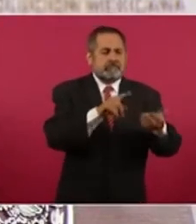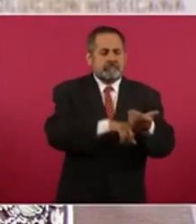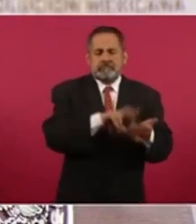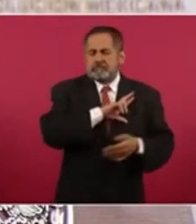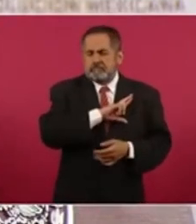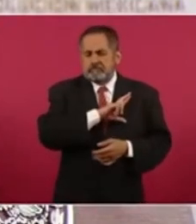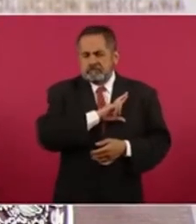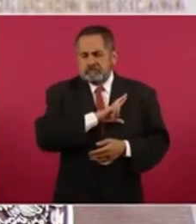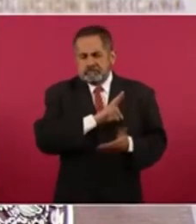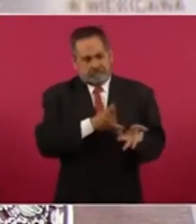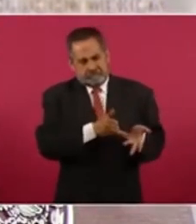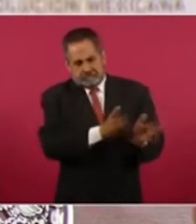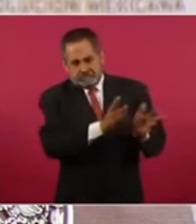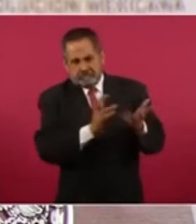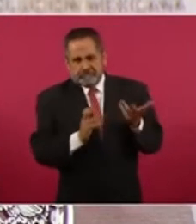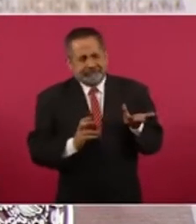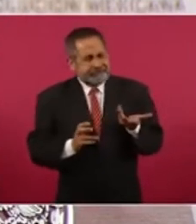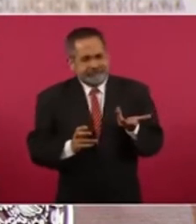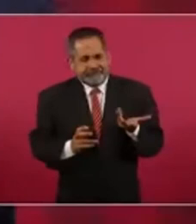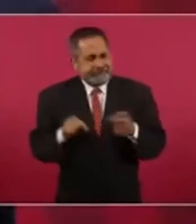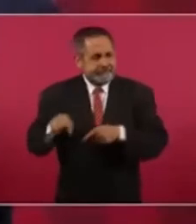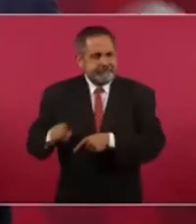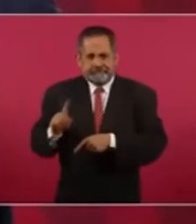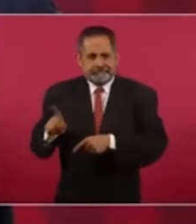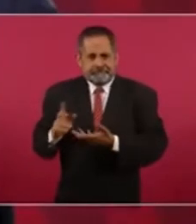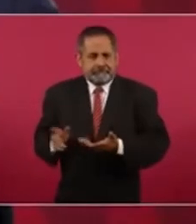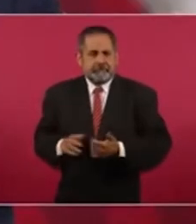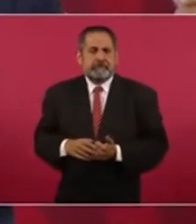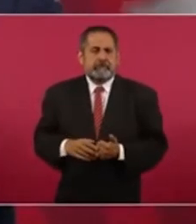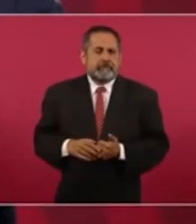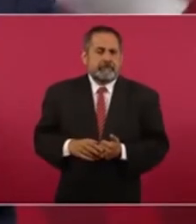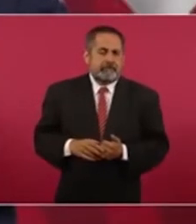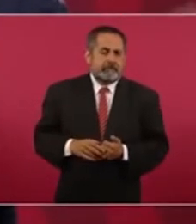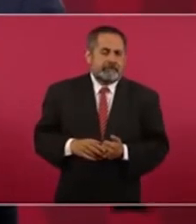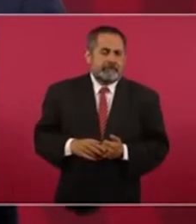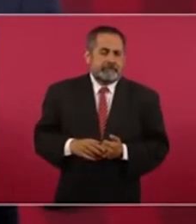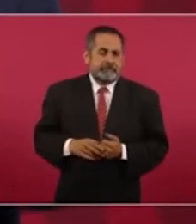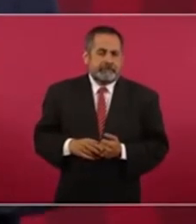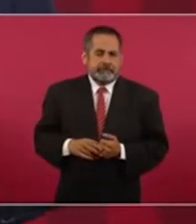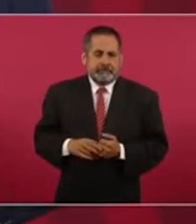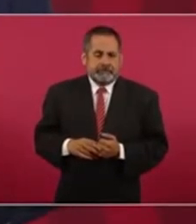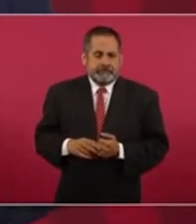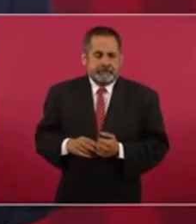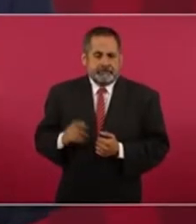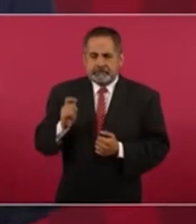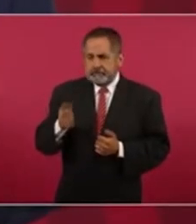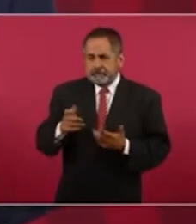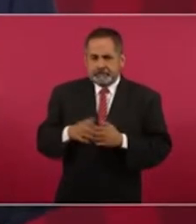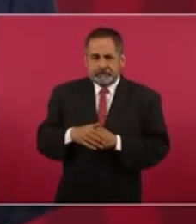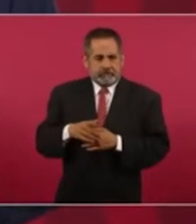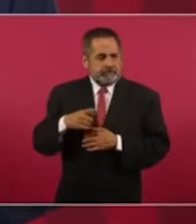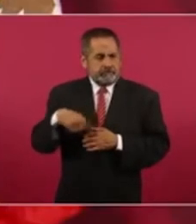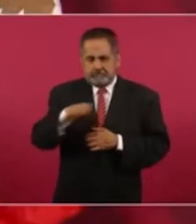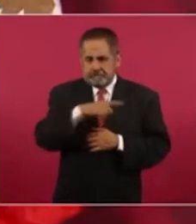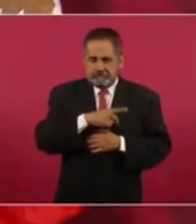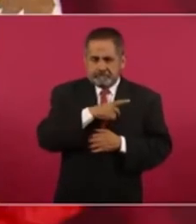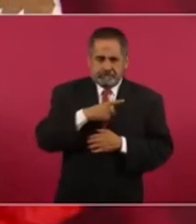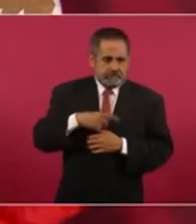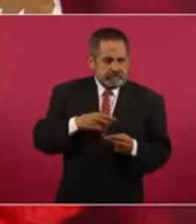o que se apliquen